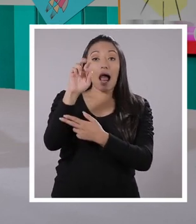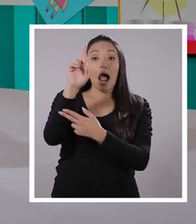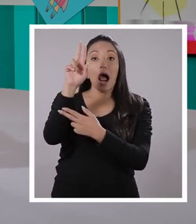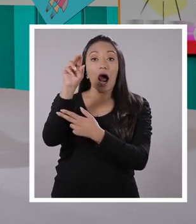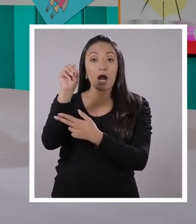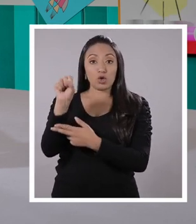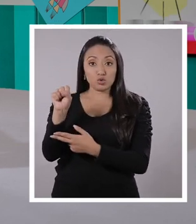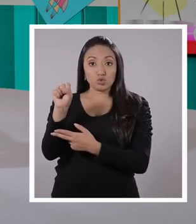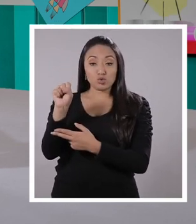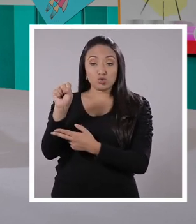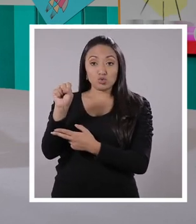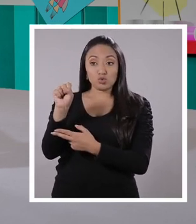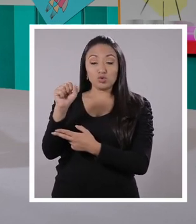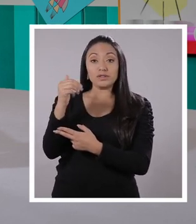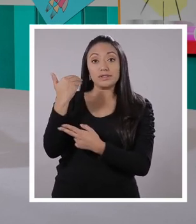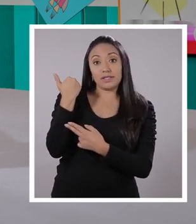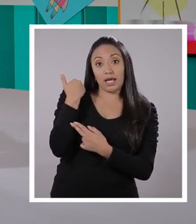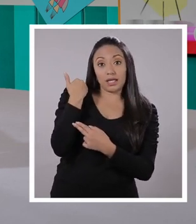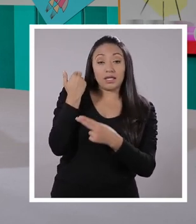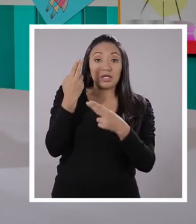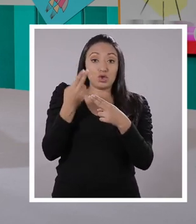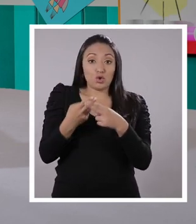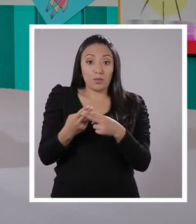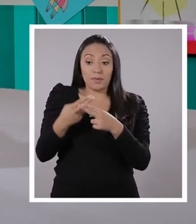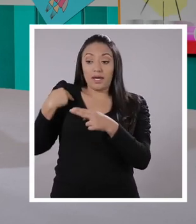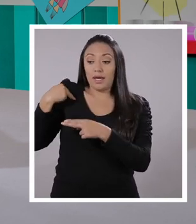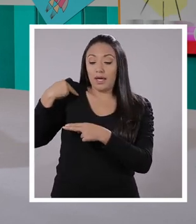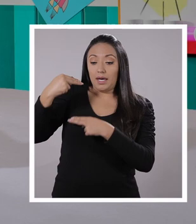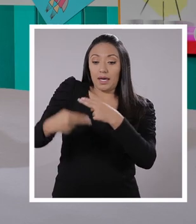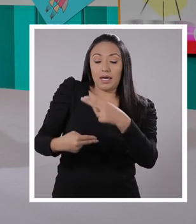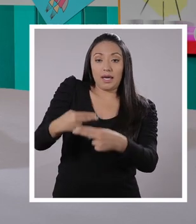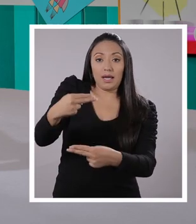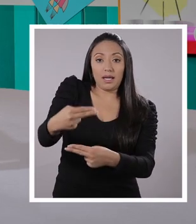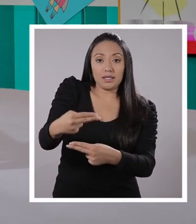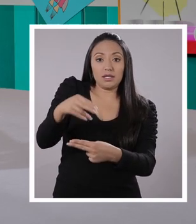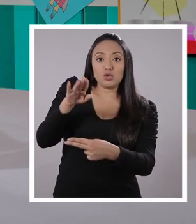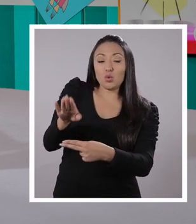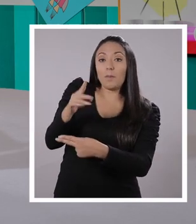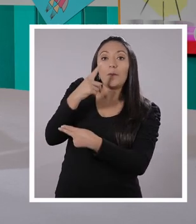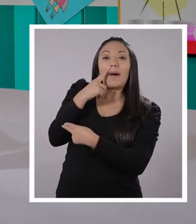Carlos tiene el nombre heredado de su papá.